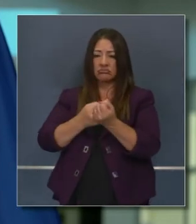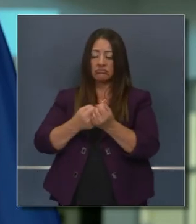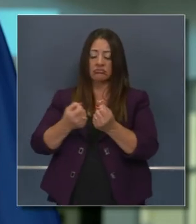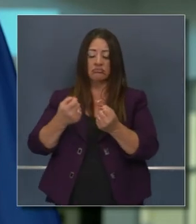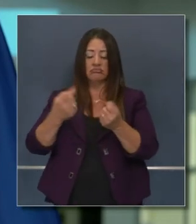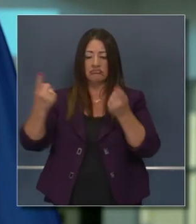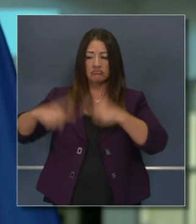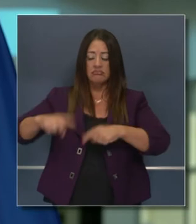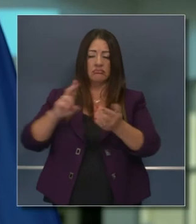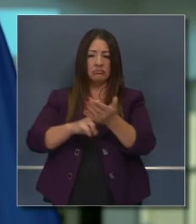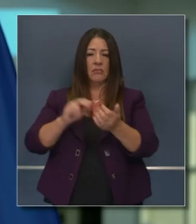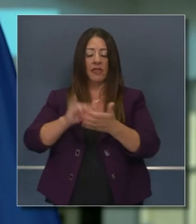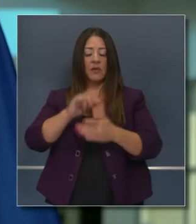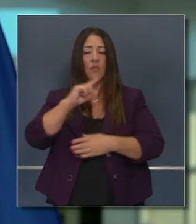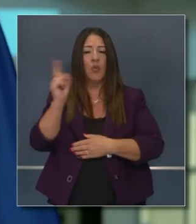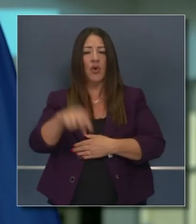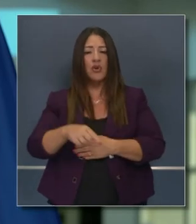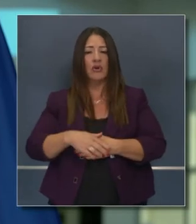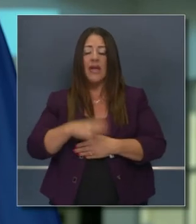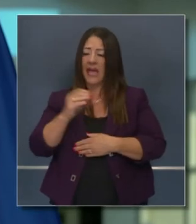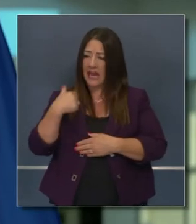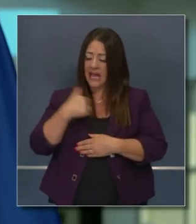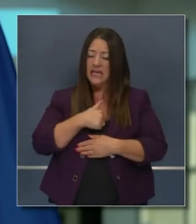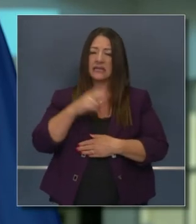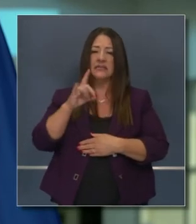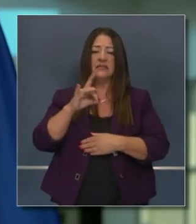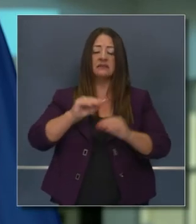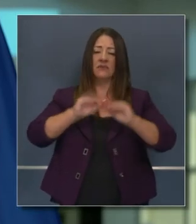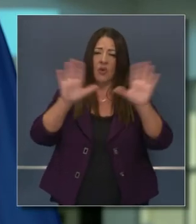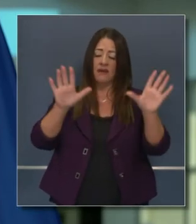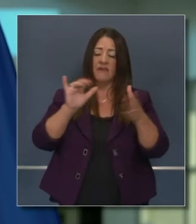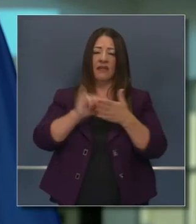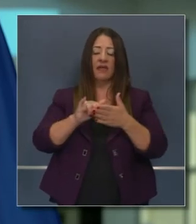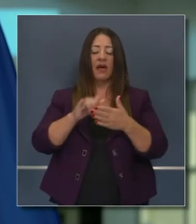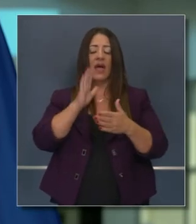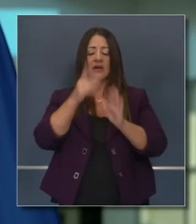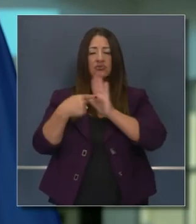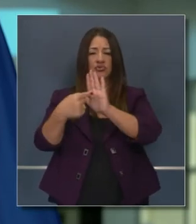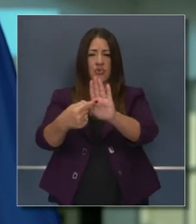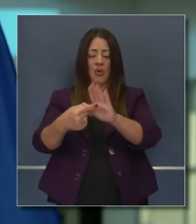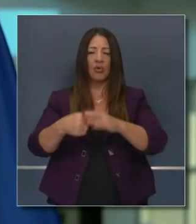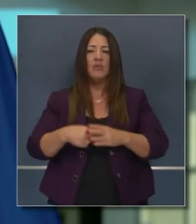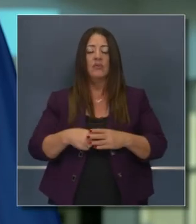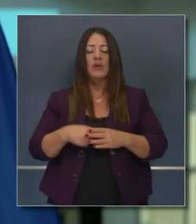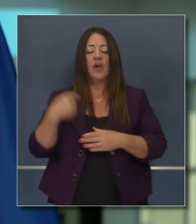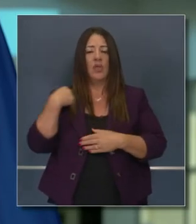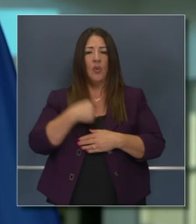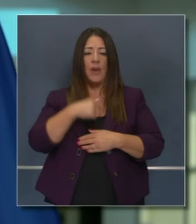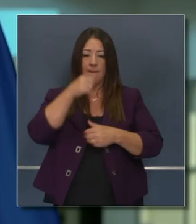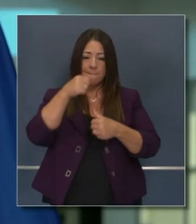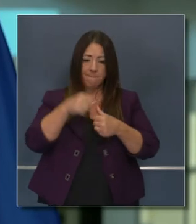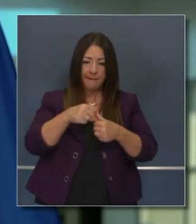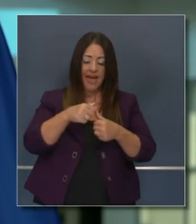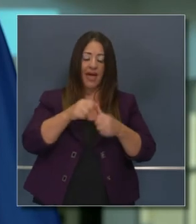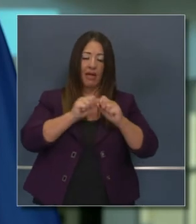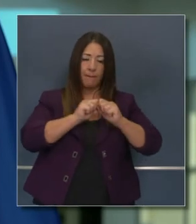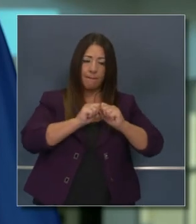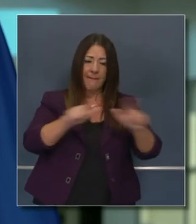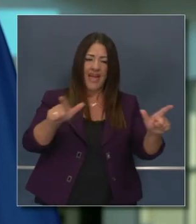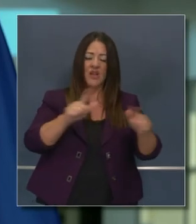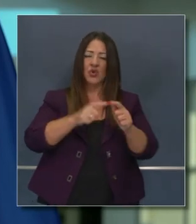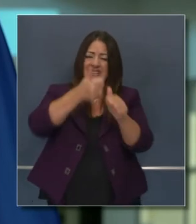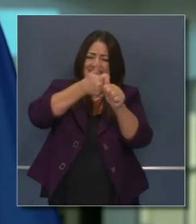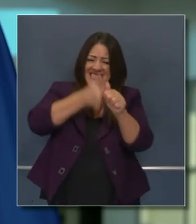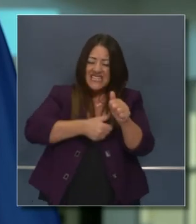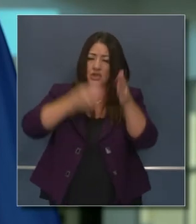ejecutiva, para aclarar y organizar una estructura en que no solo estamos enviando por